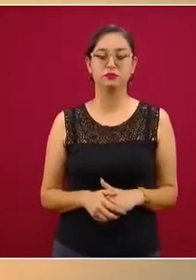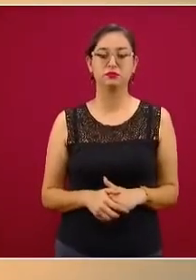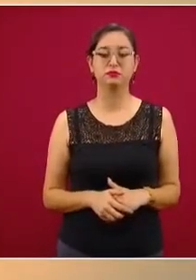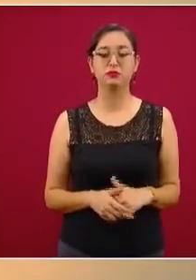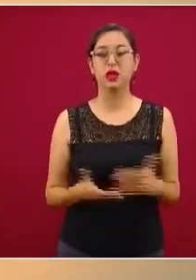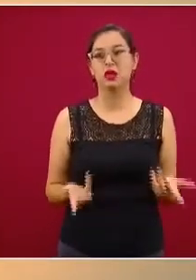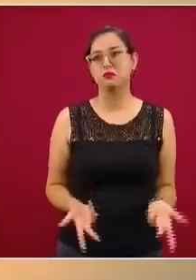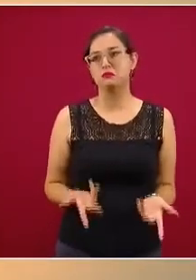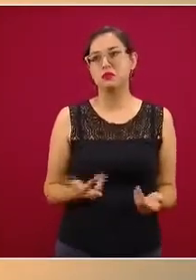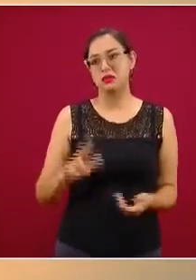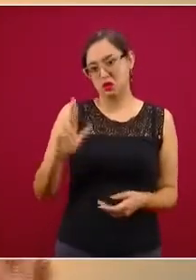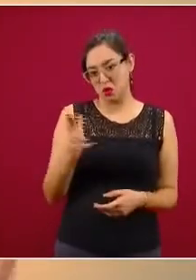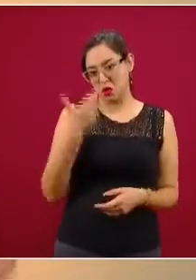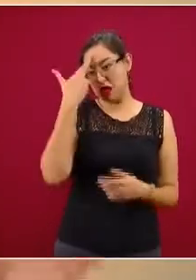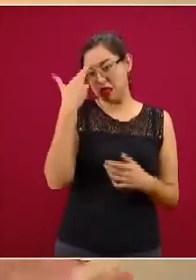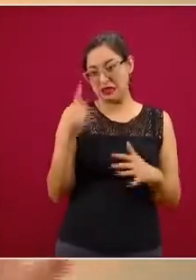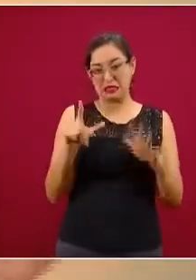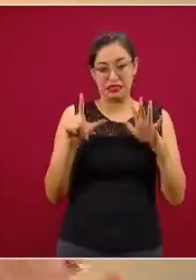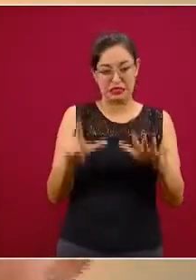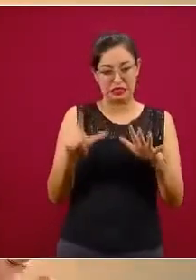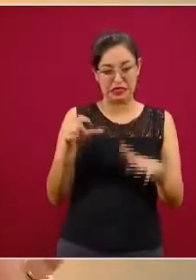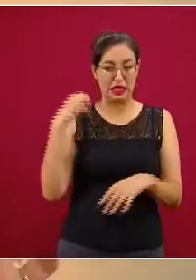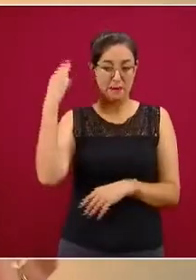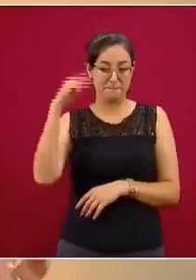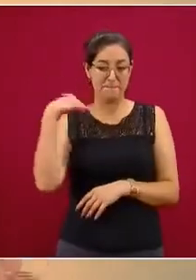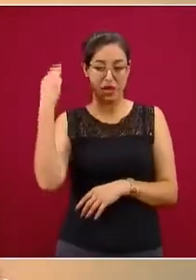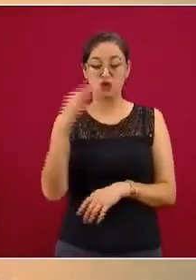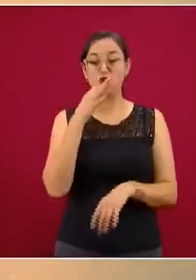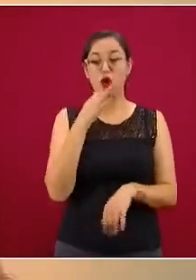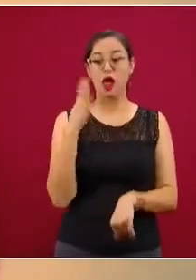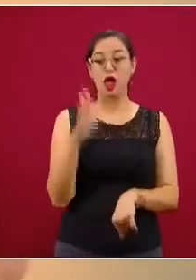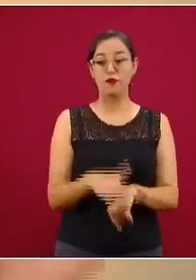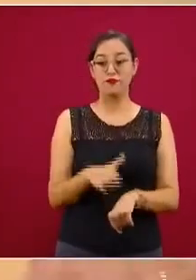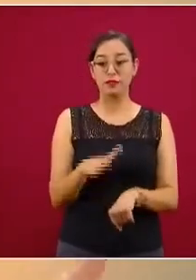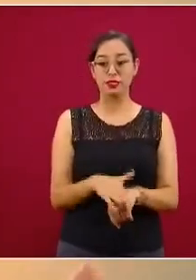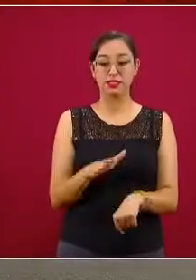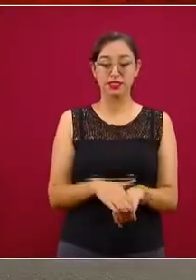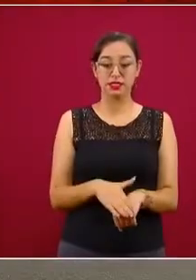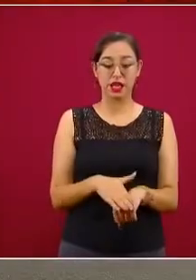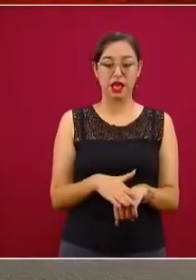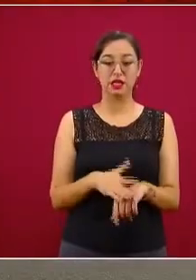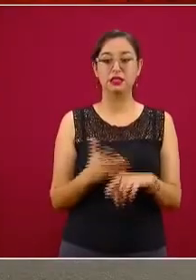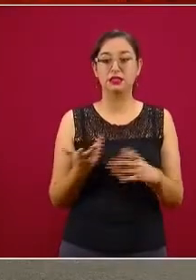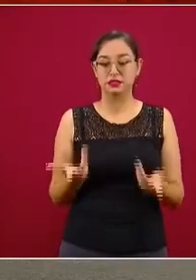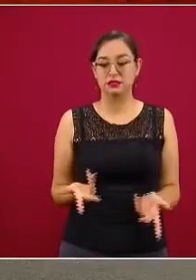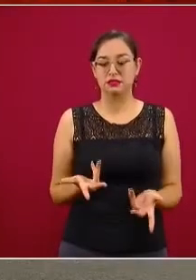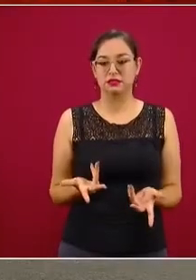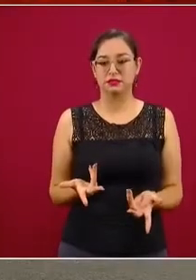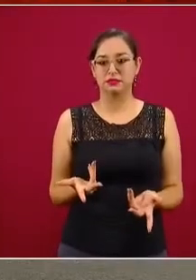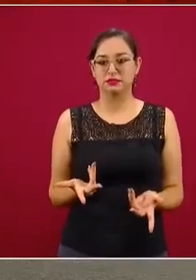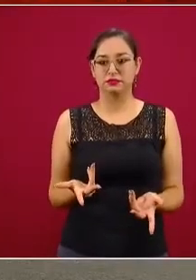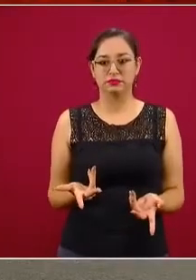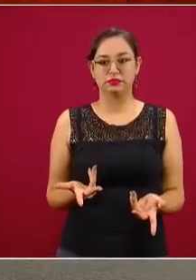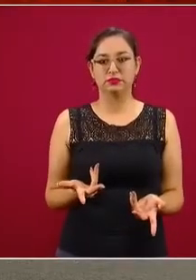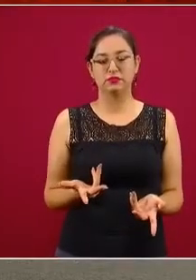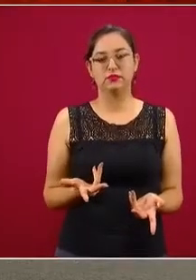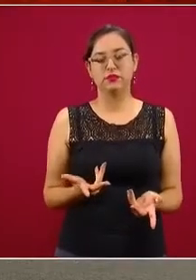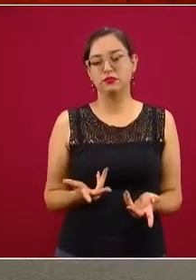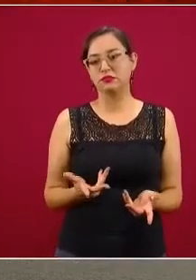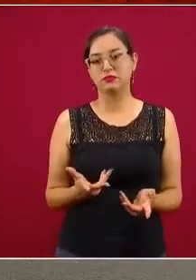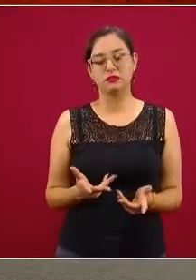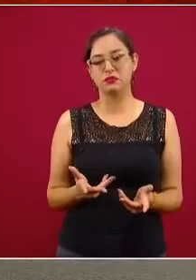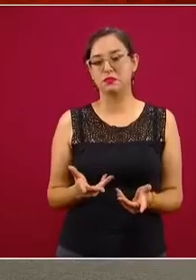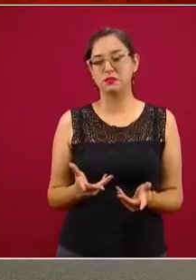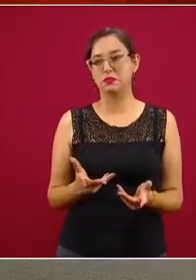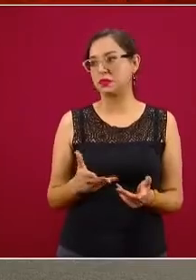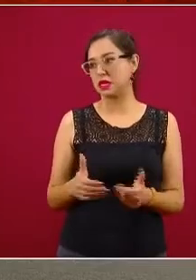marzo, que es cuando nos avisan, hablando ya ahora de niños, que se van a ir a contingencia